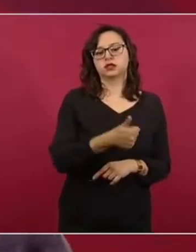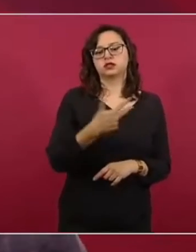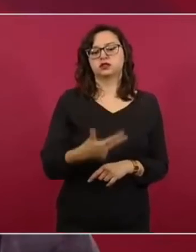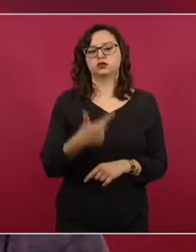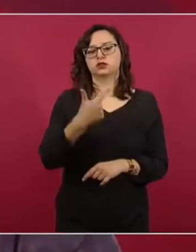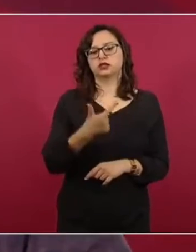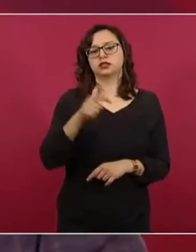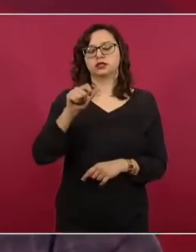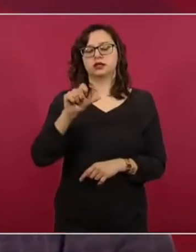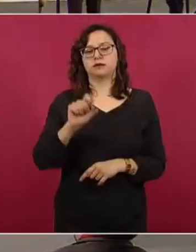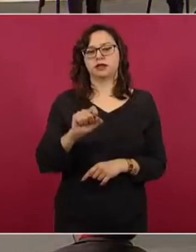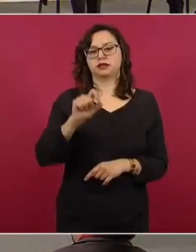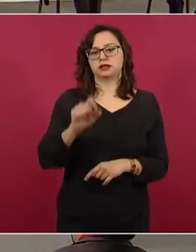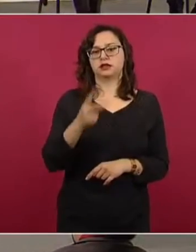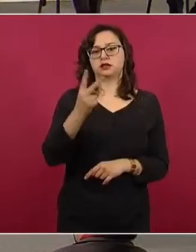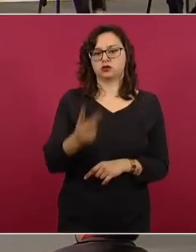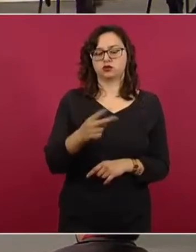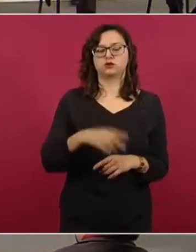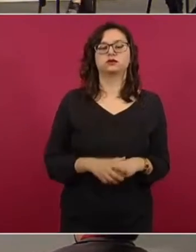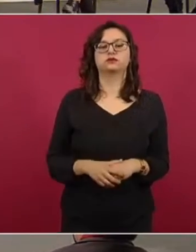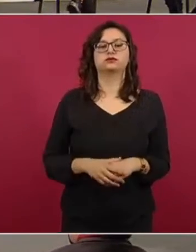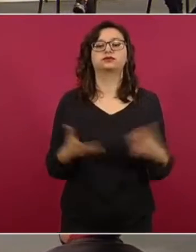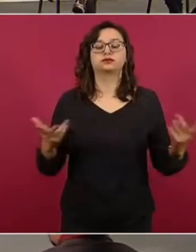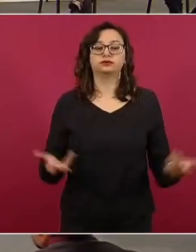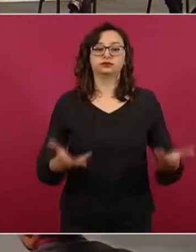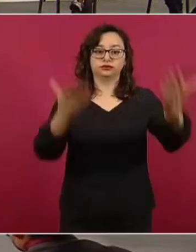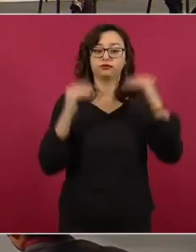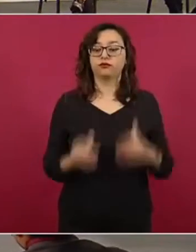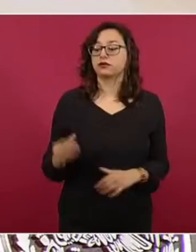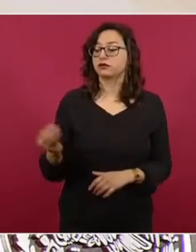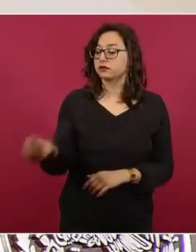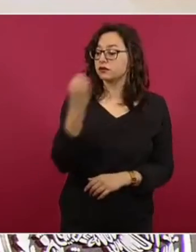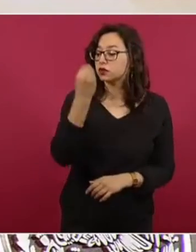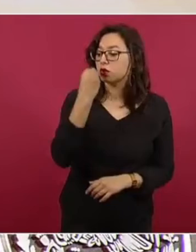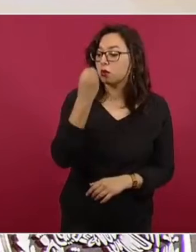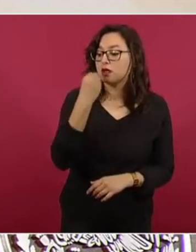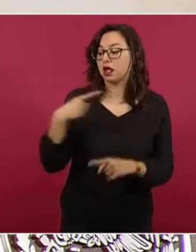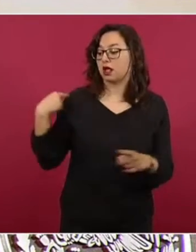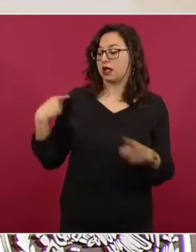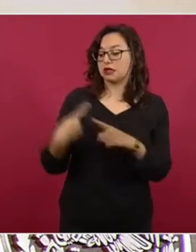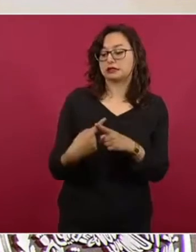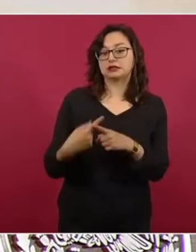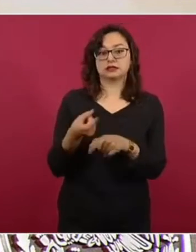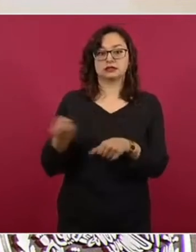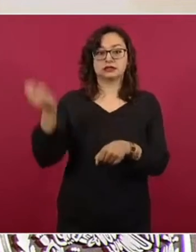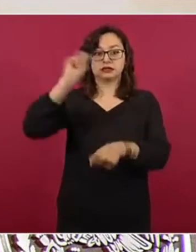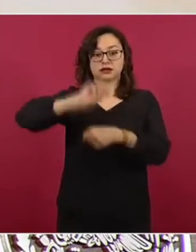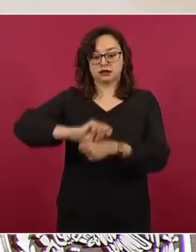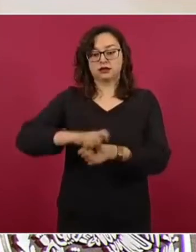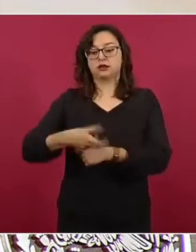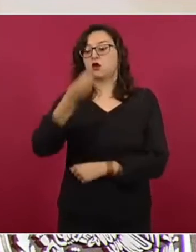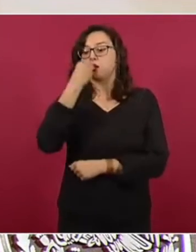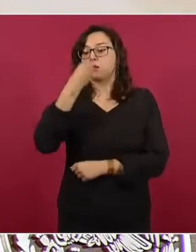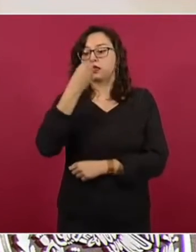el teléfono del consumidor. En la zona centro para la despensa, y hay que aclarar que esta semana hubo una modificación a la